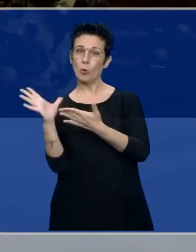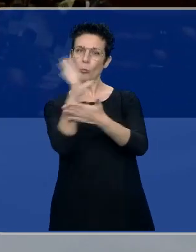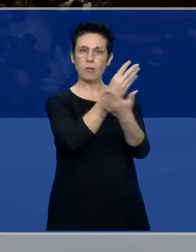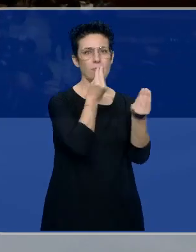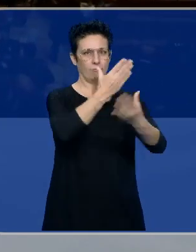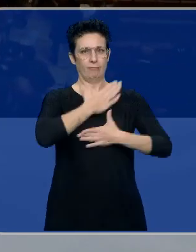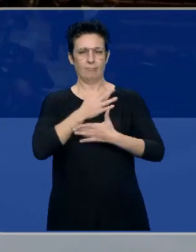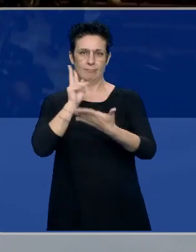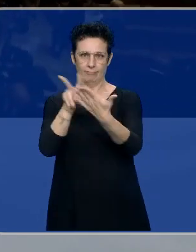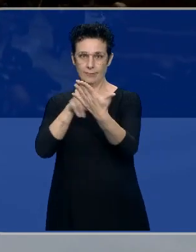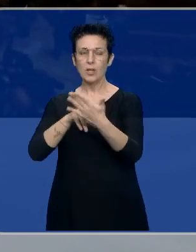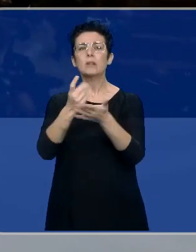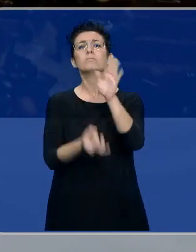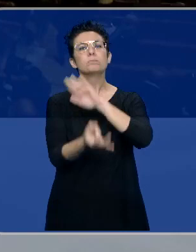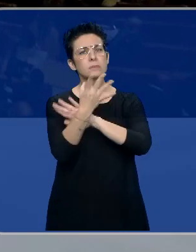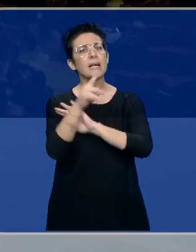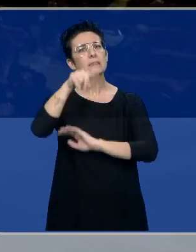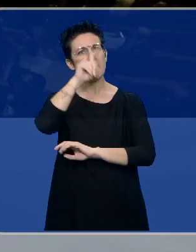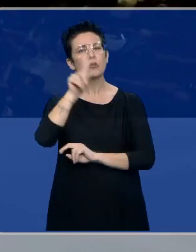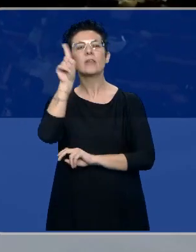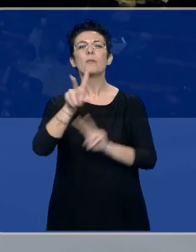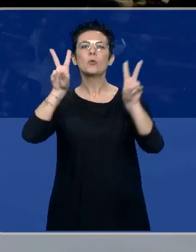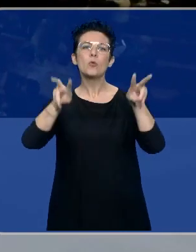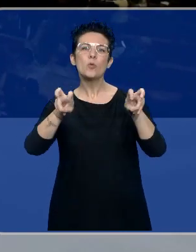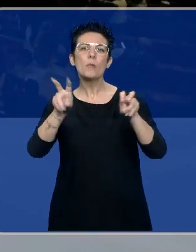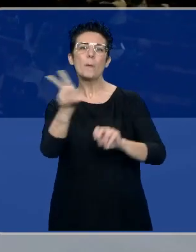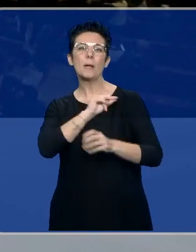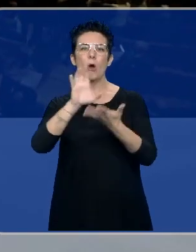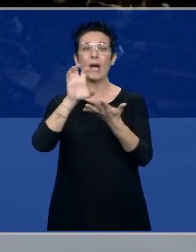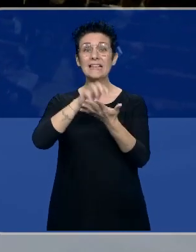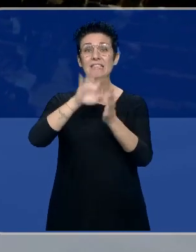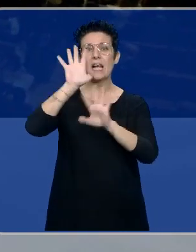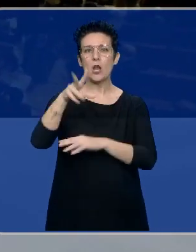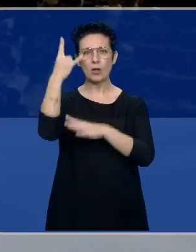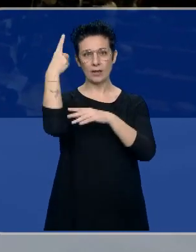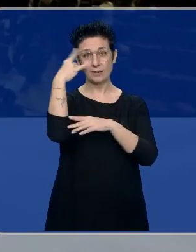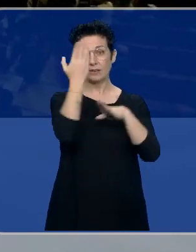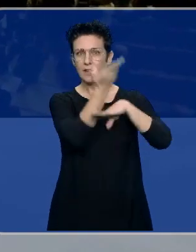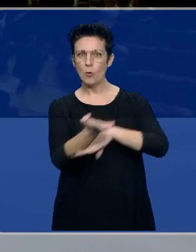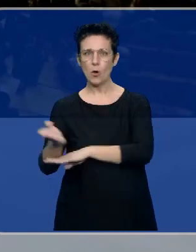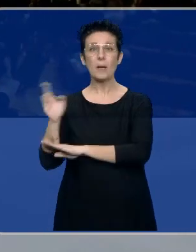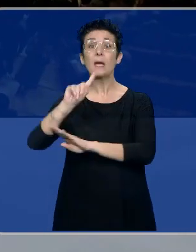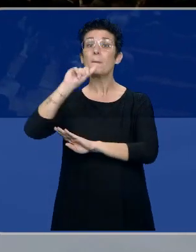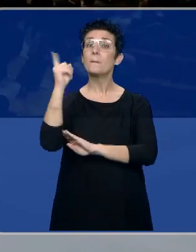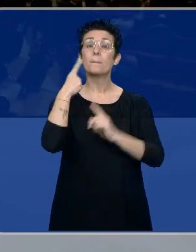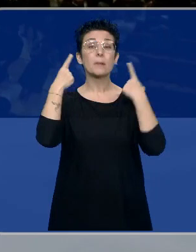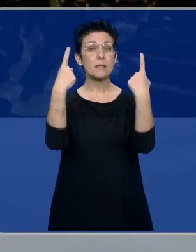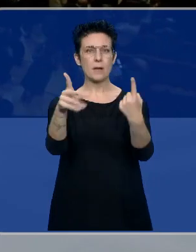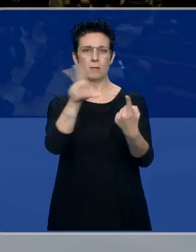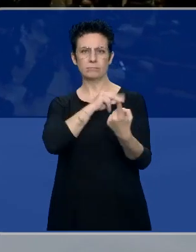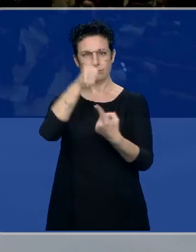edición de los premios. Y una novedad de este año, se añade una nueva categoría, que es ese premio Castilla y León de la Tauromaquia, que recogerá por primera vez el